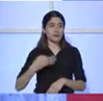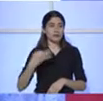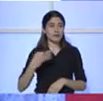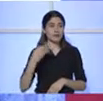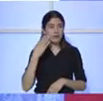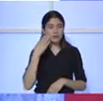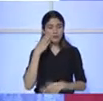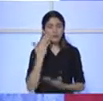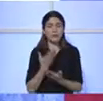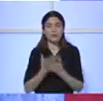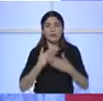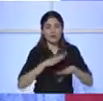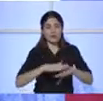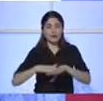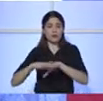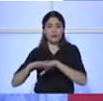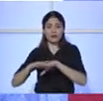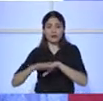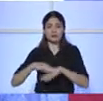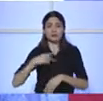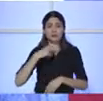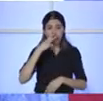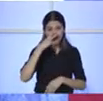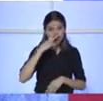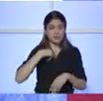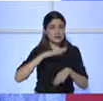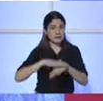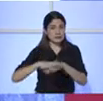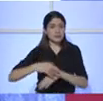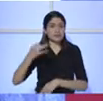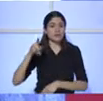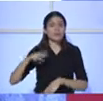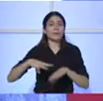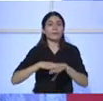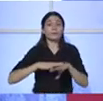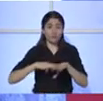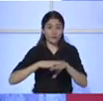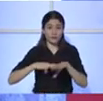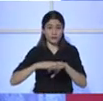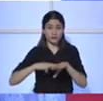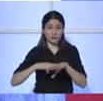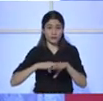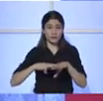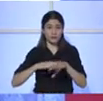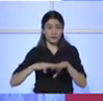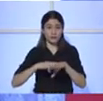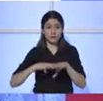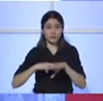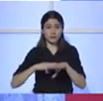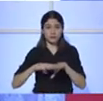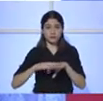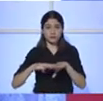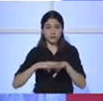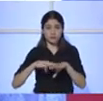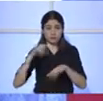los nombres ni los detalles, pero estamos haciendo un anuncio importantísimo con el Ministro Arnoldo Vins. Tuvimos una recuperación histórica